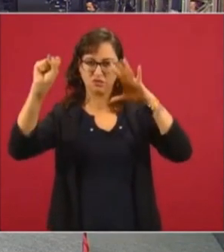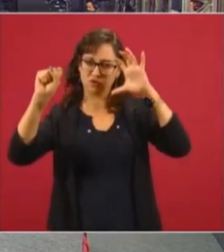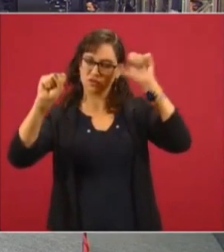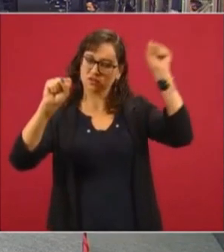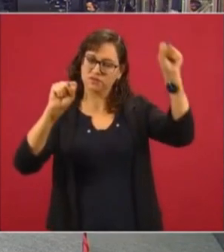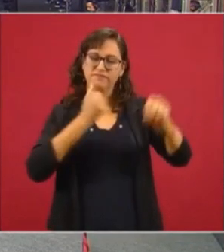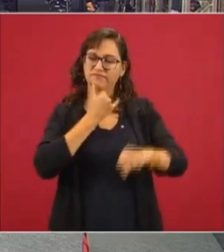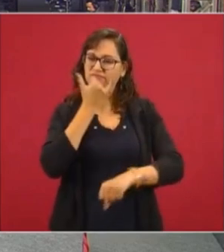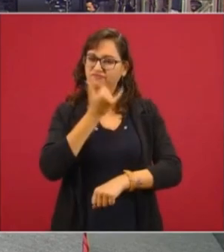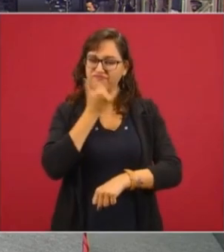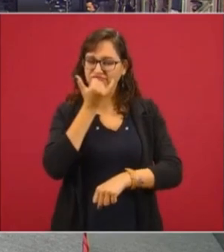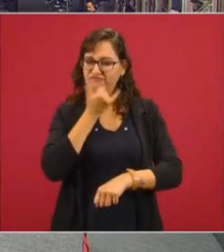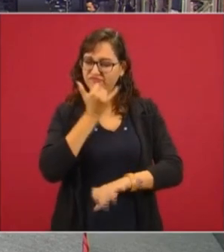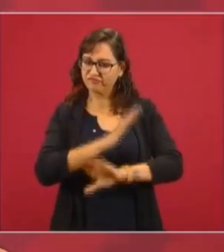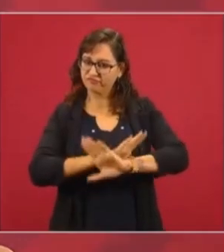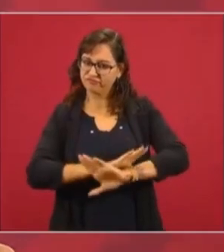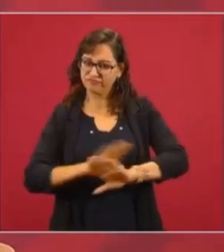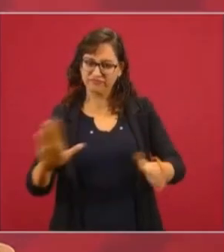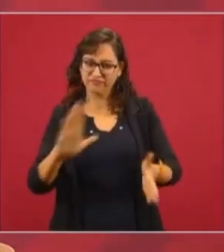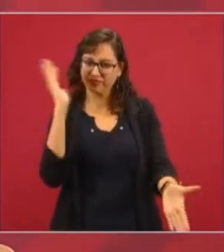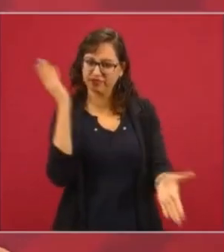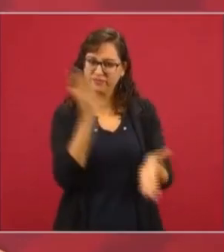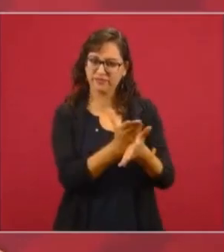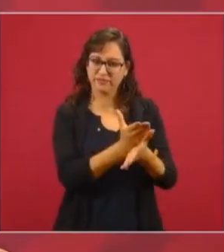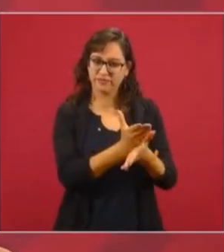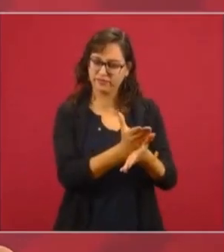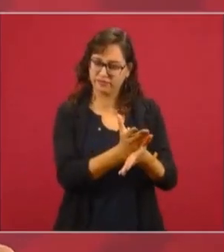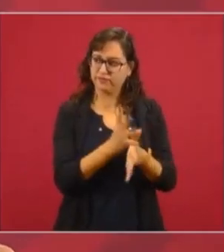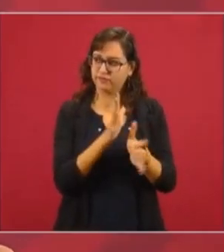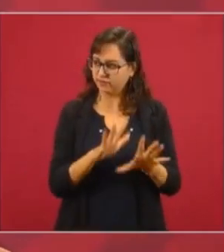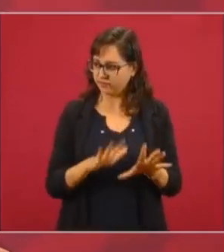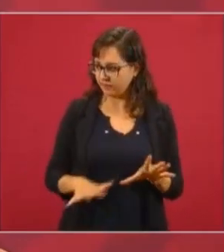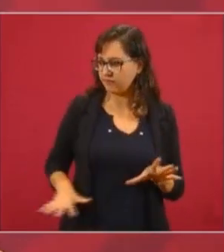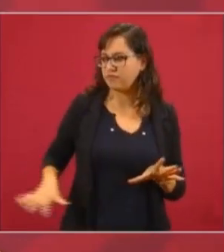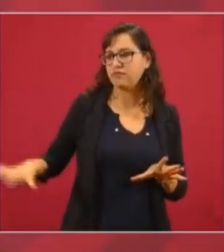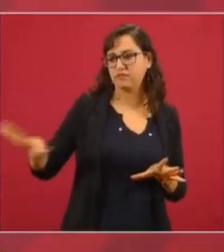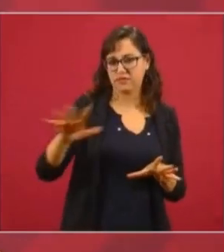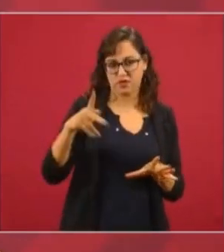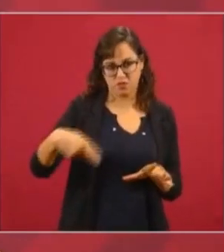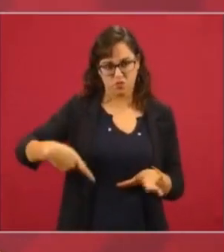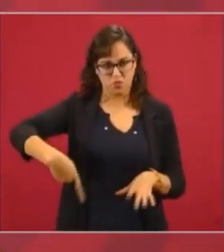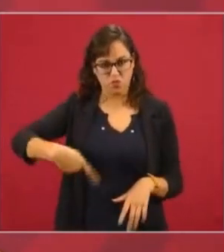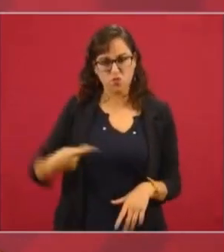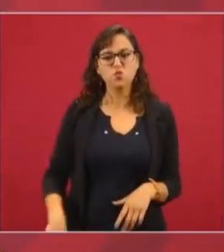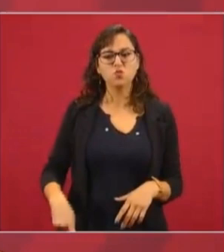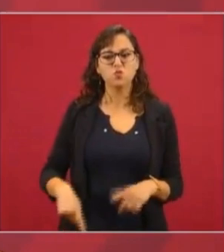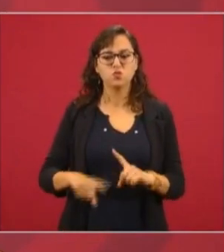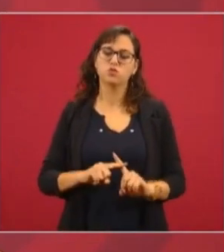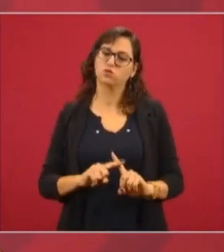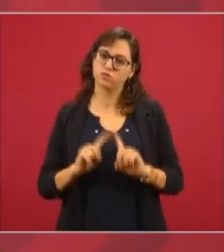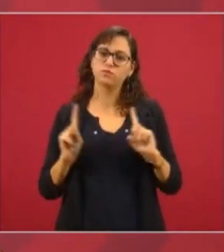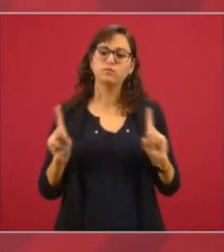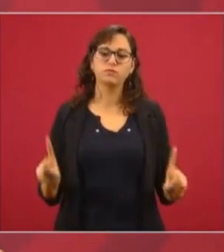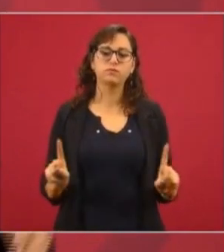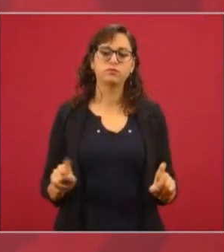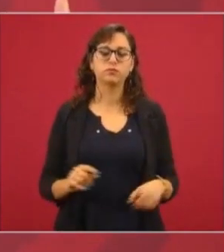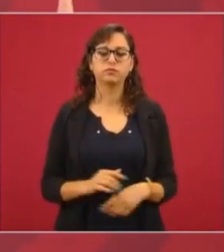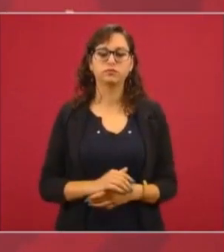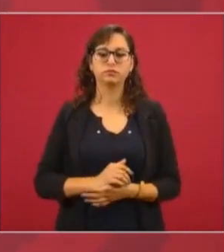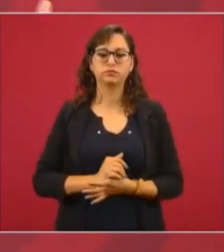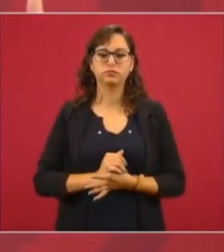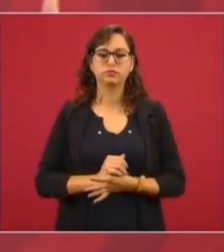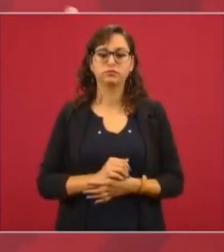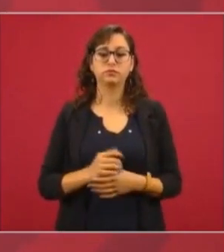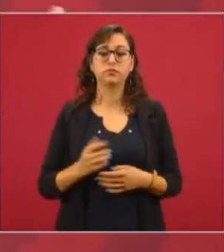acerca de la historia de nuestro país. Todo